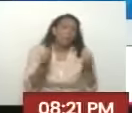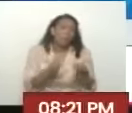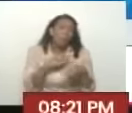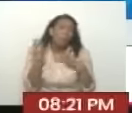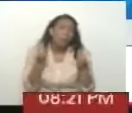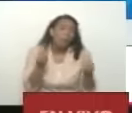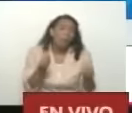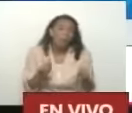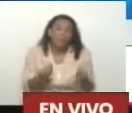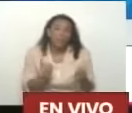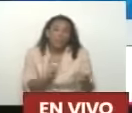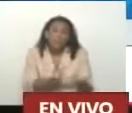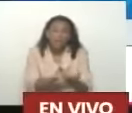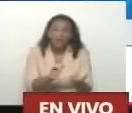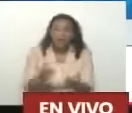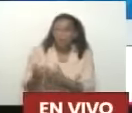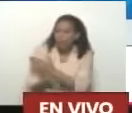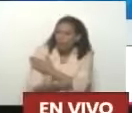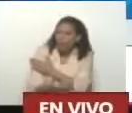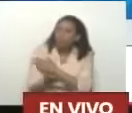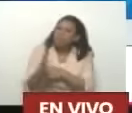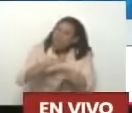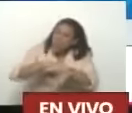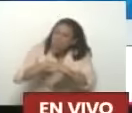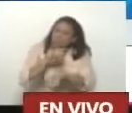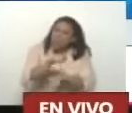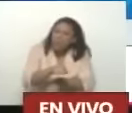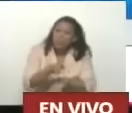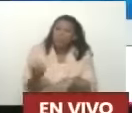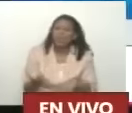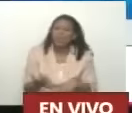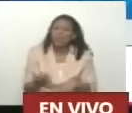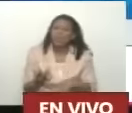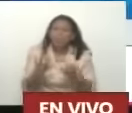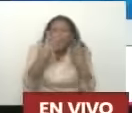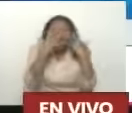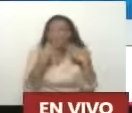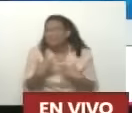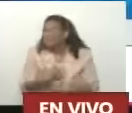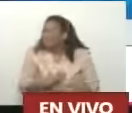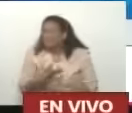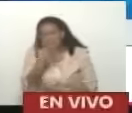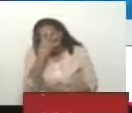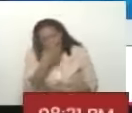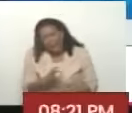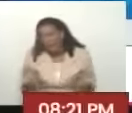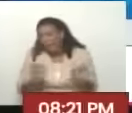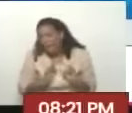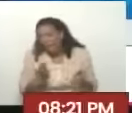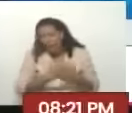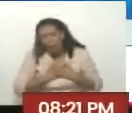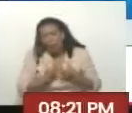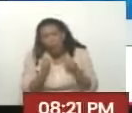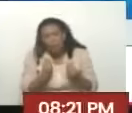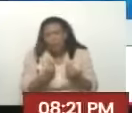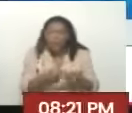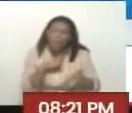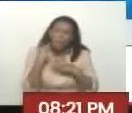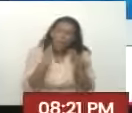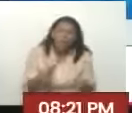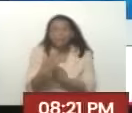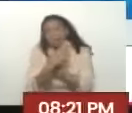Y se acercó alguien Ahí Disculpe señor Está muy triste Sí es que no somos nada Bueno mis